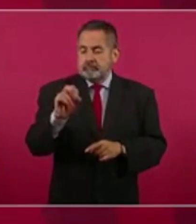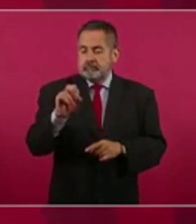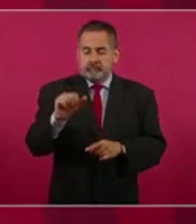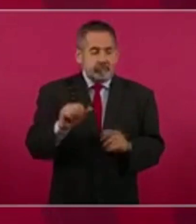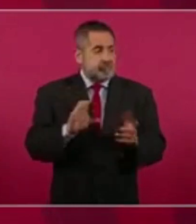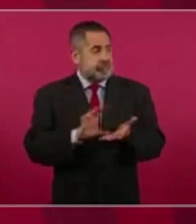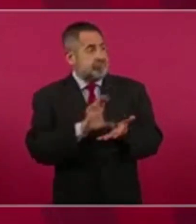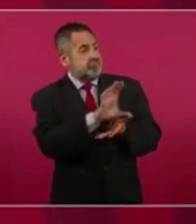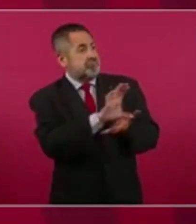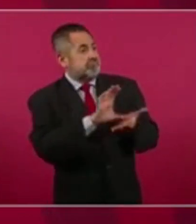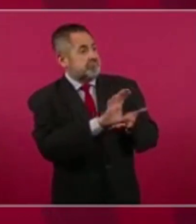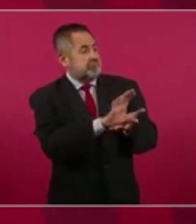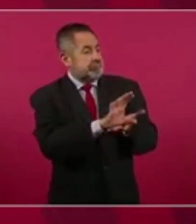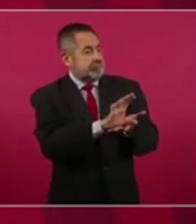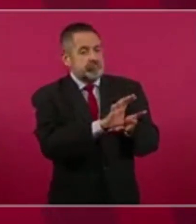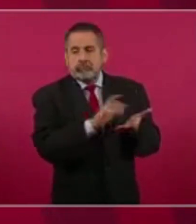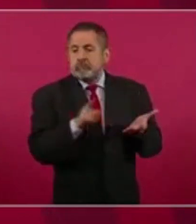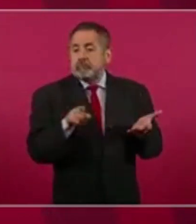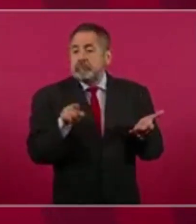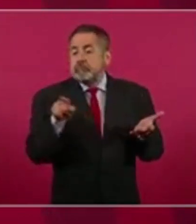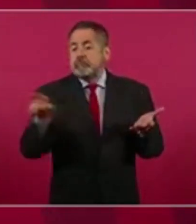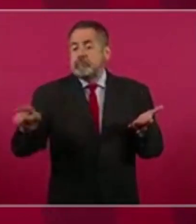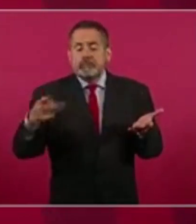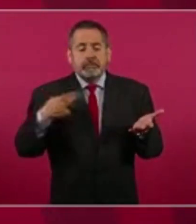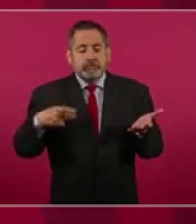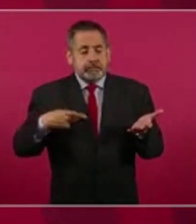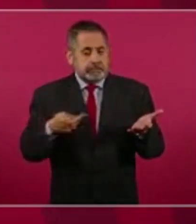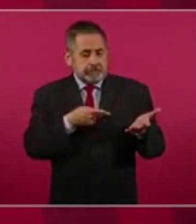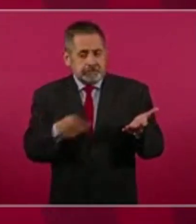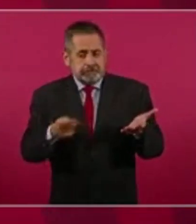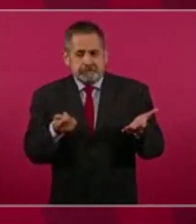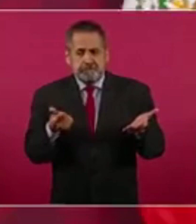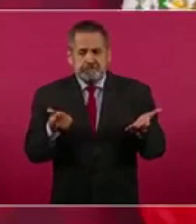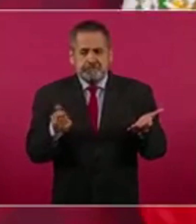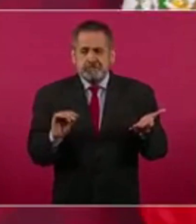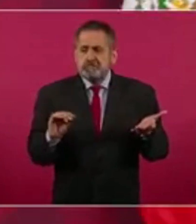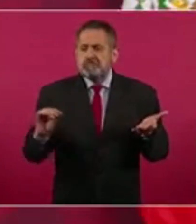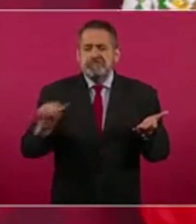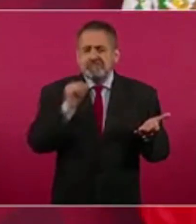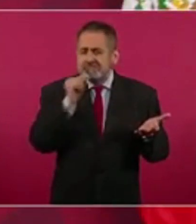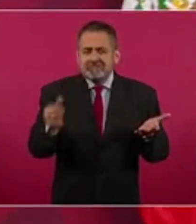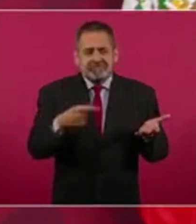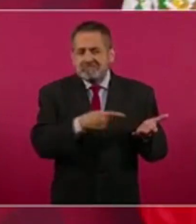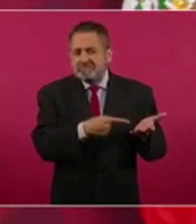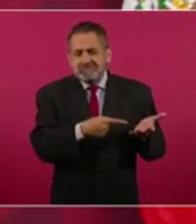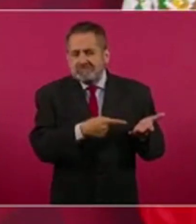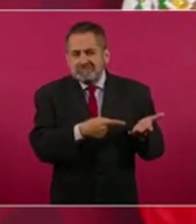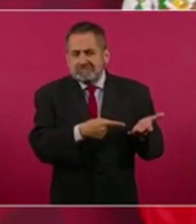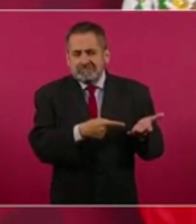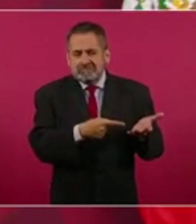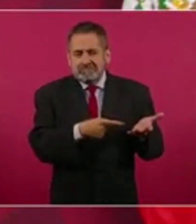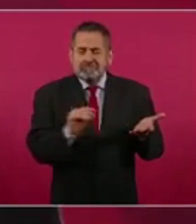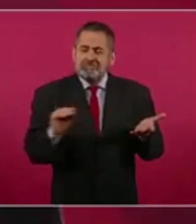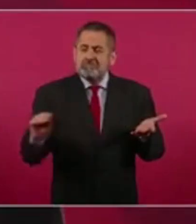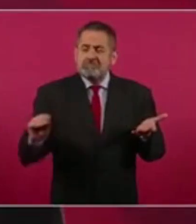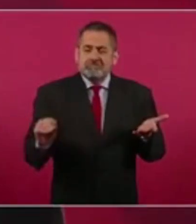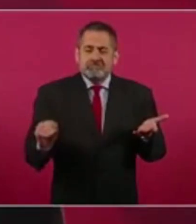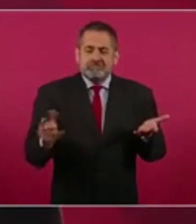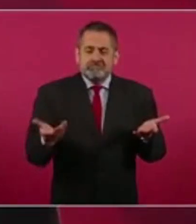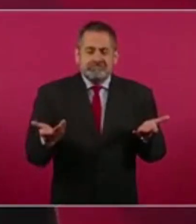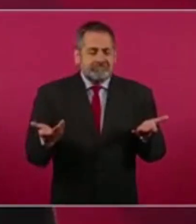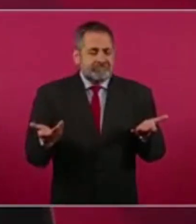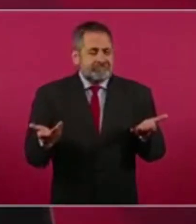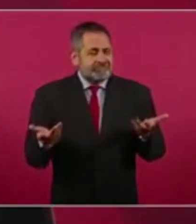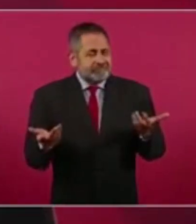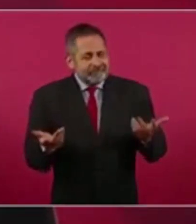Pero lo que se le da a los pobres, que además